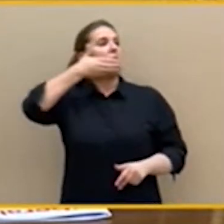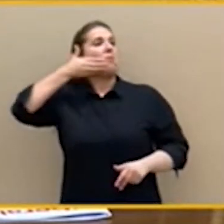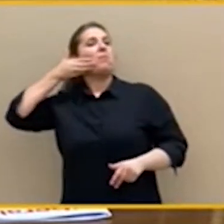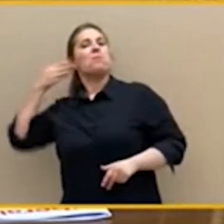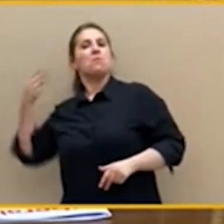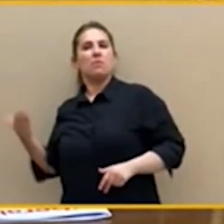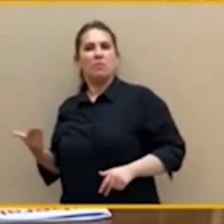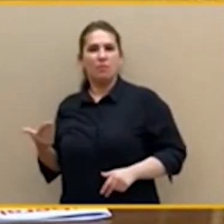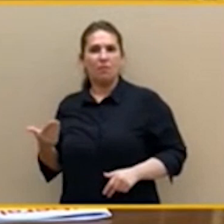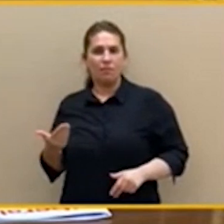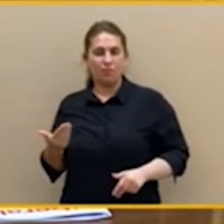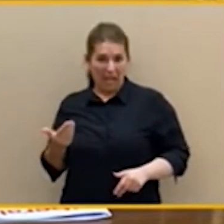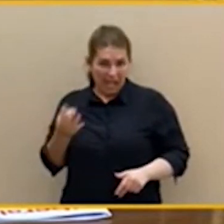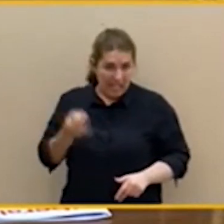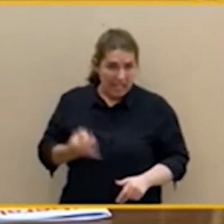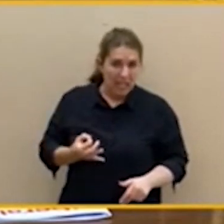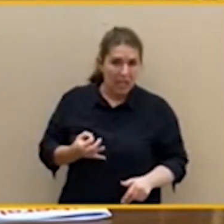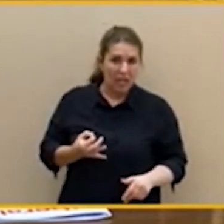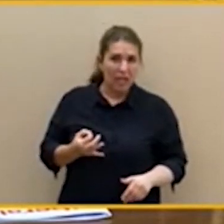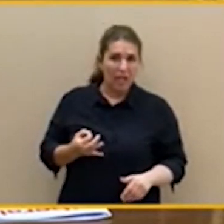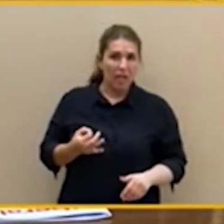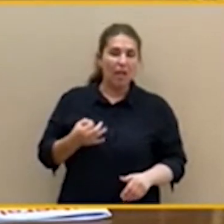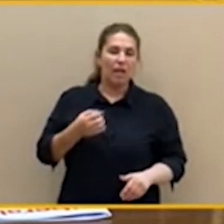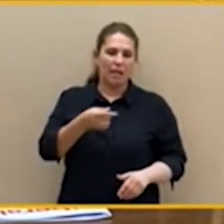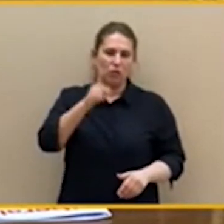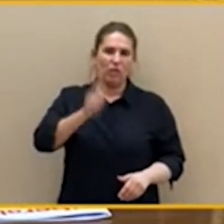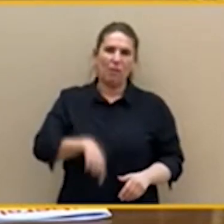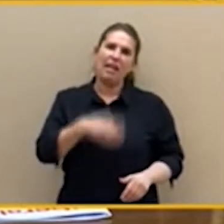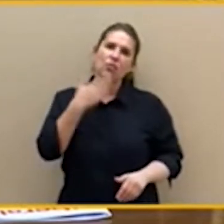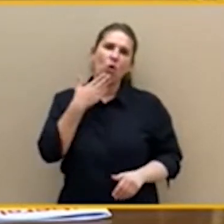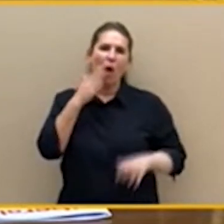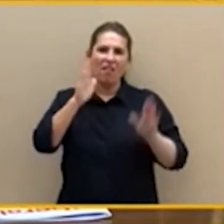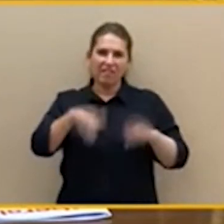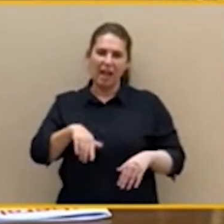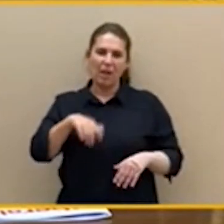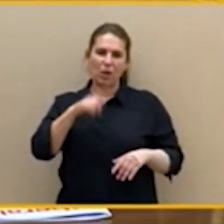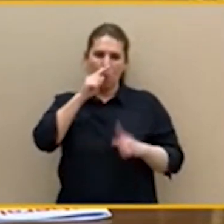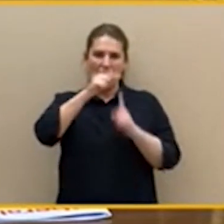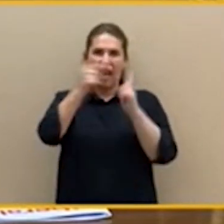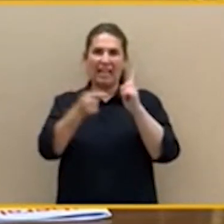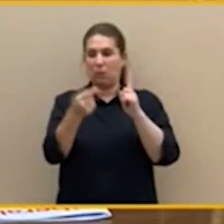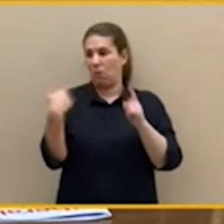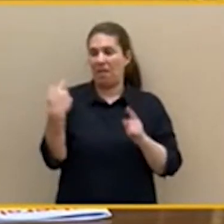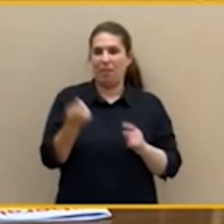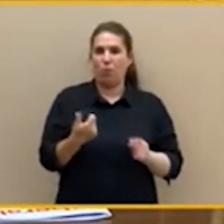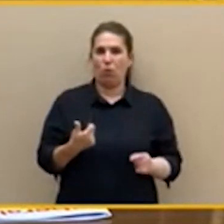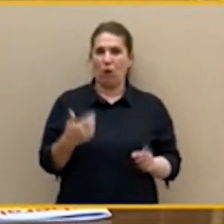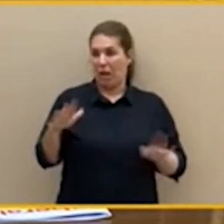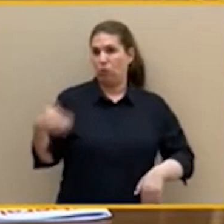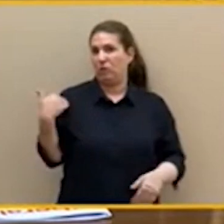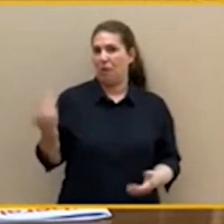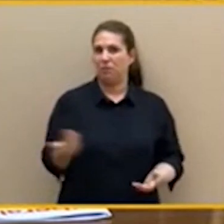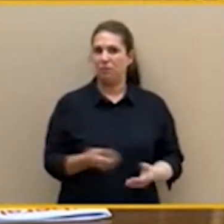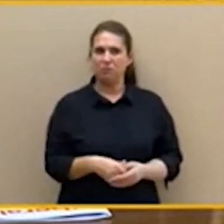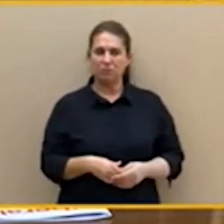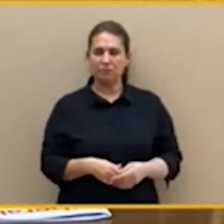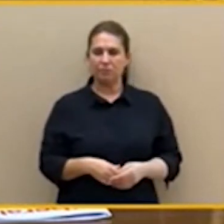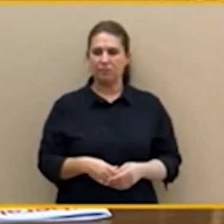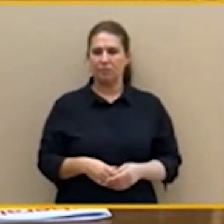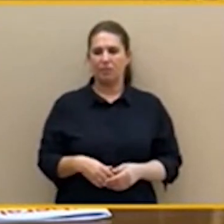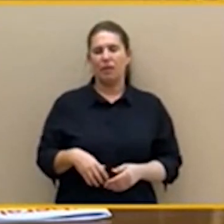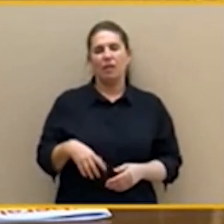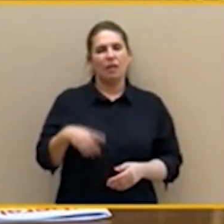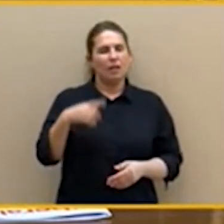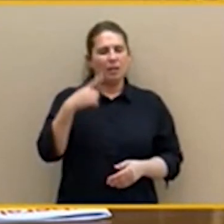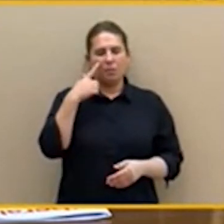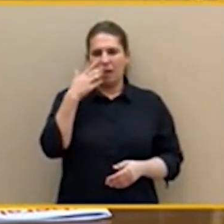hace escasas horas. O la última, digamos. Miren, de verdad, no se atreva, señora Montero, por favor,